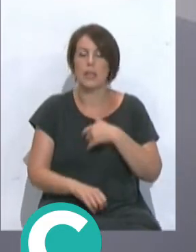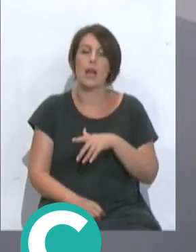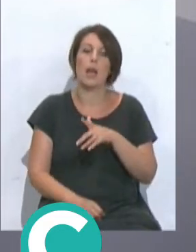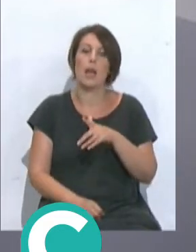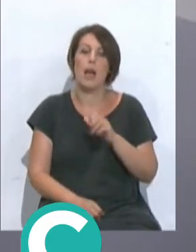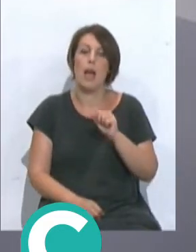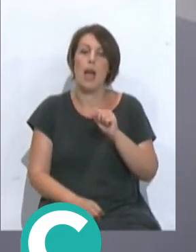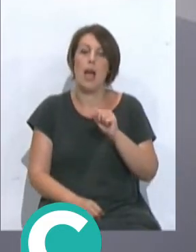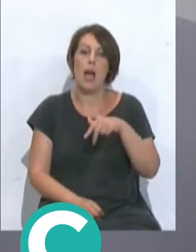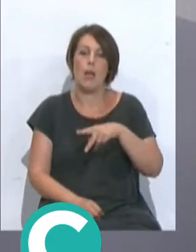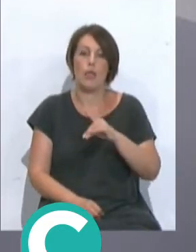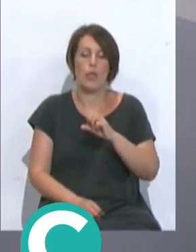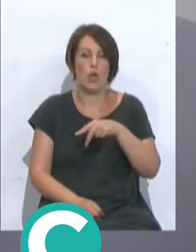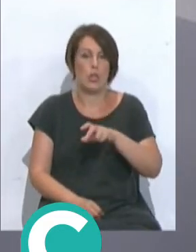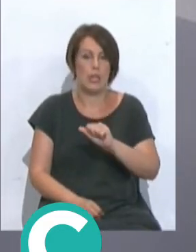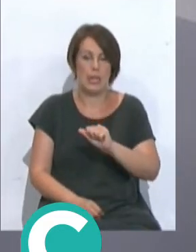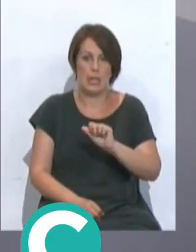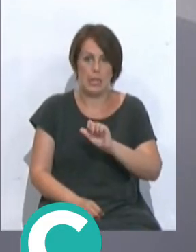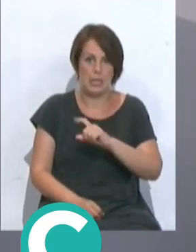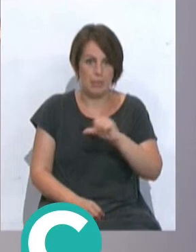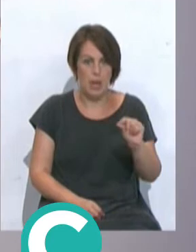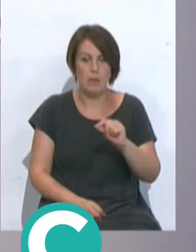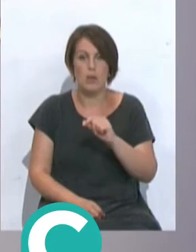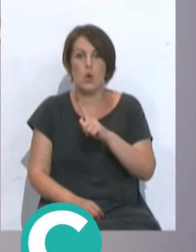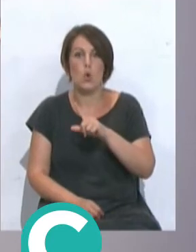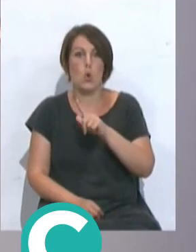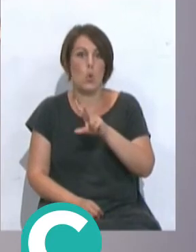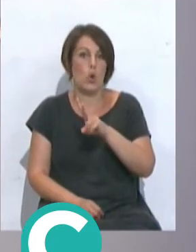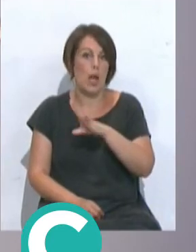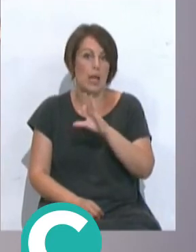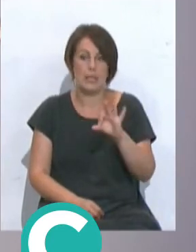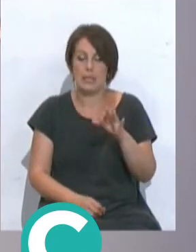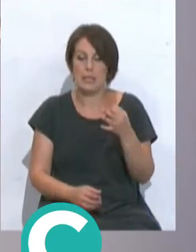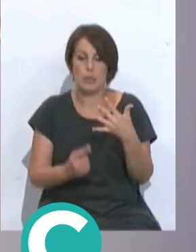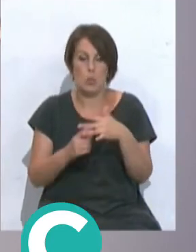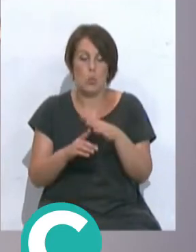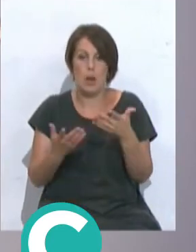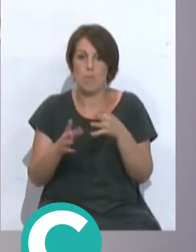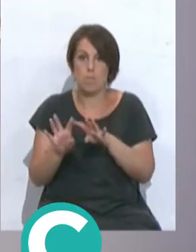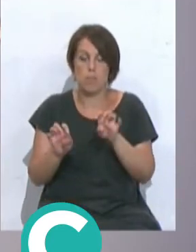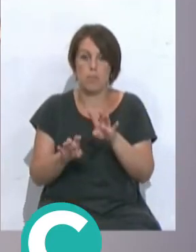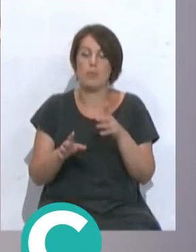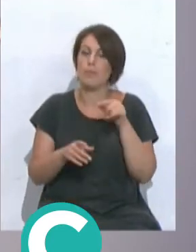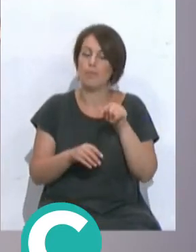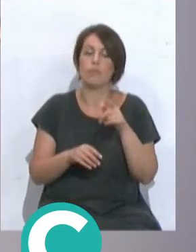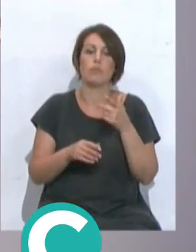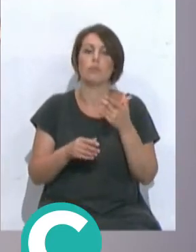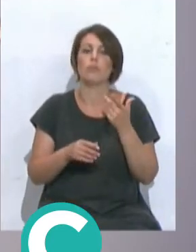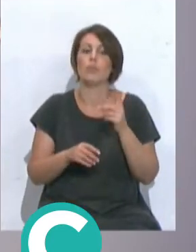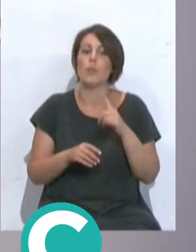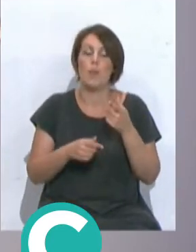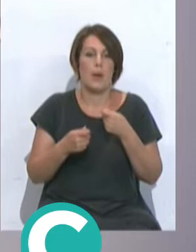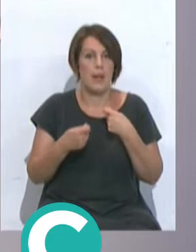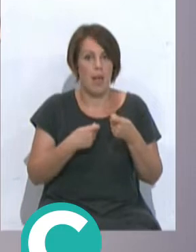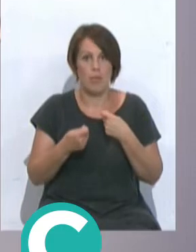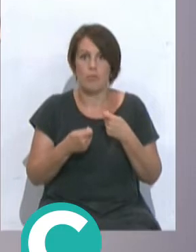Andone que se marchará, no se sabe qué pasa con Lucas Pérez, especialmente por ahí pueden ir los tiros. Sí, el problema es que claro, primero es que el